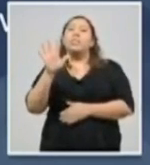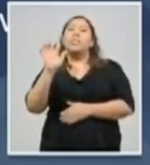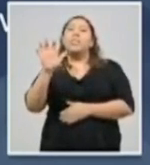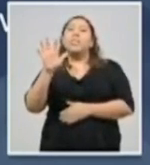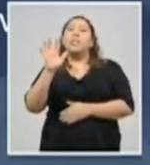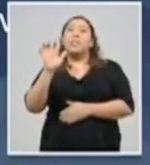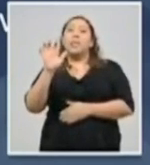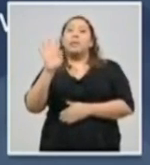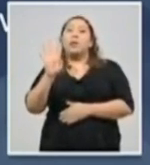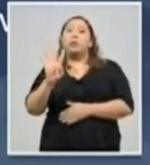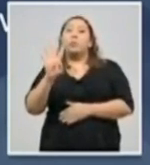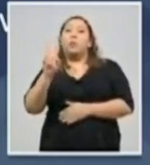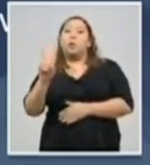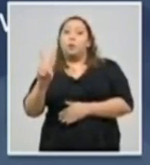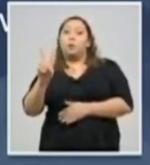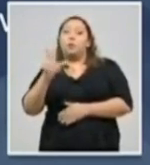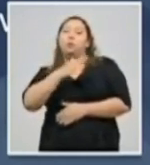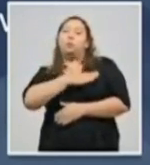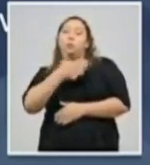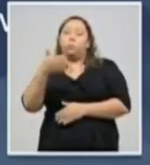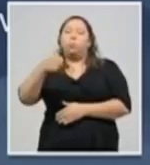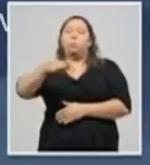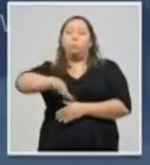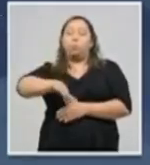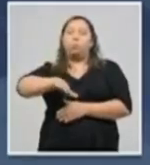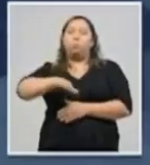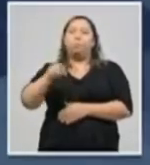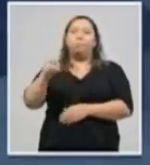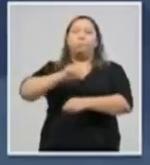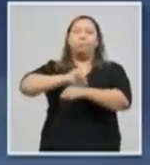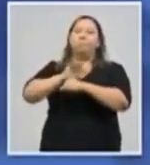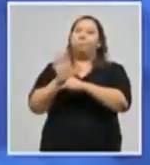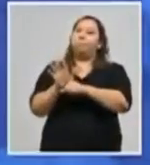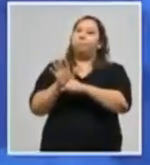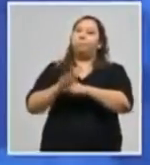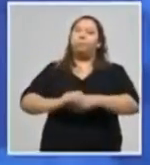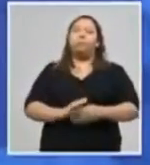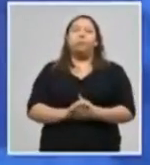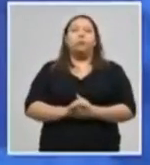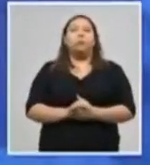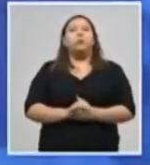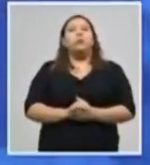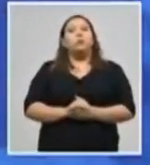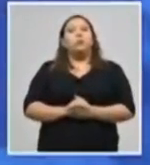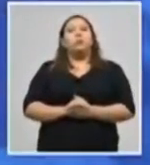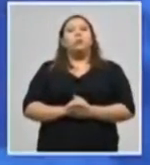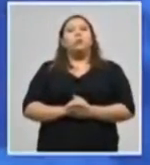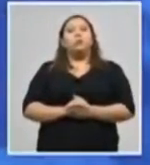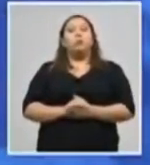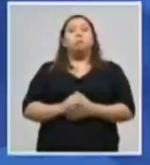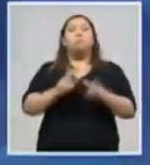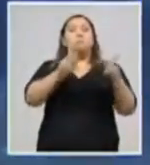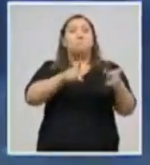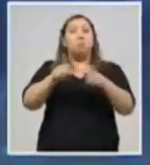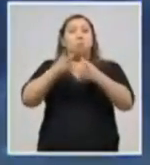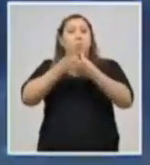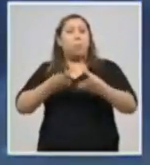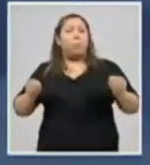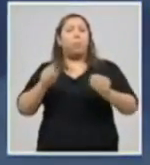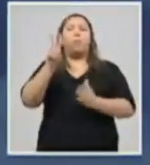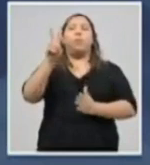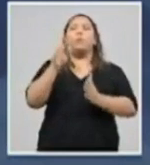542 muertes a causa de coronavirus. En cuanto a los recuperados, 2